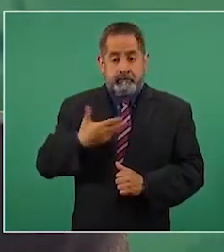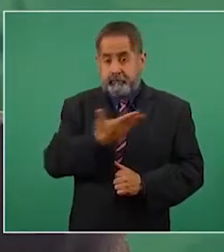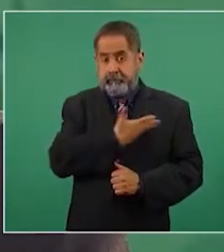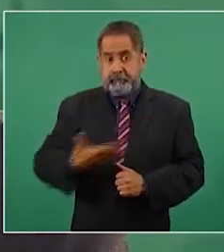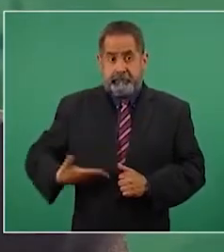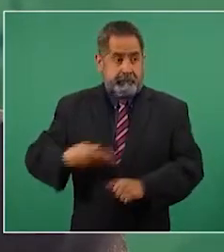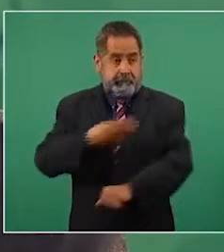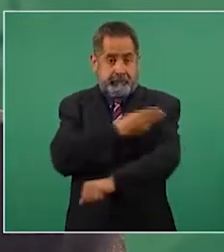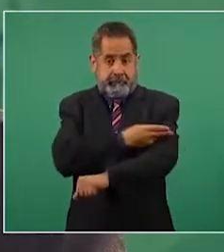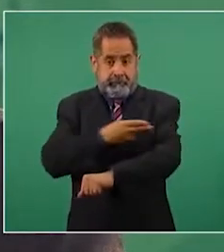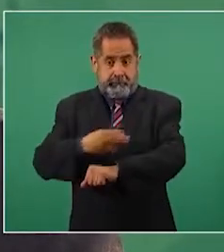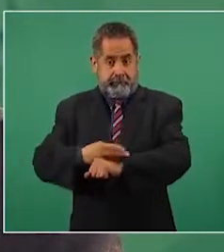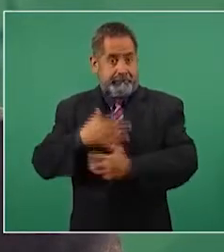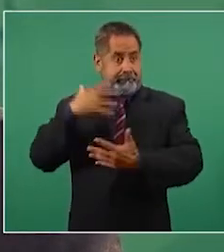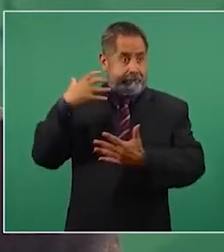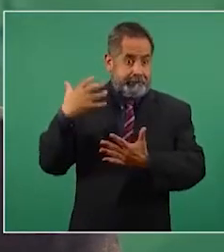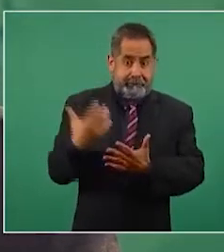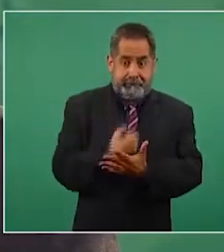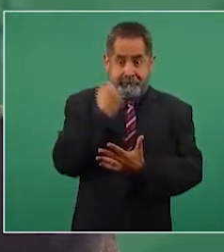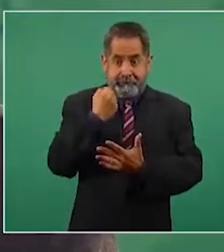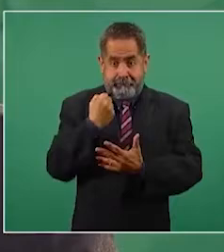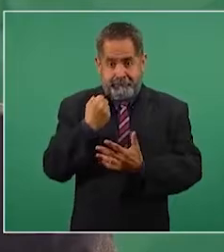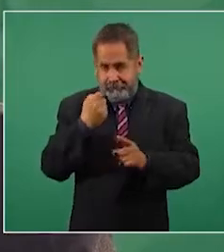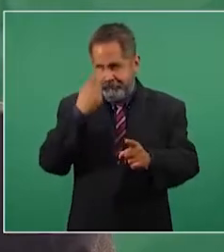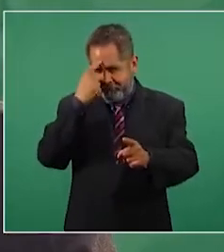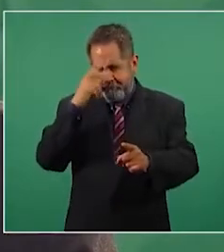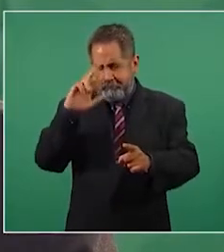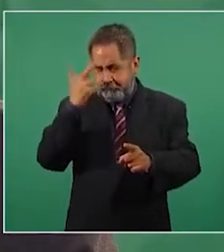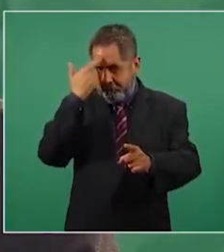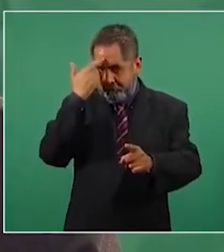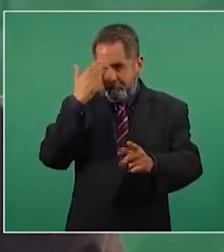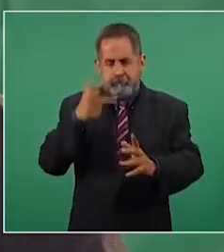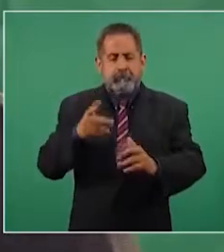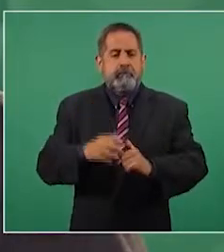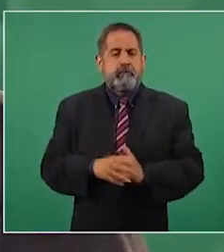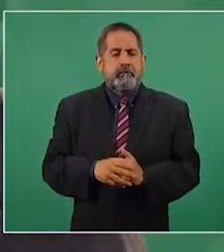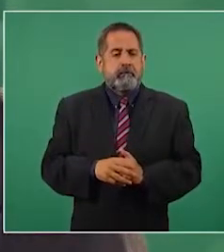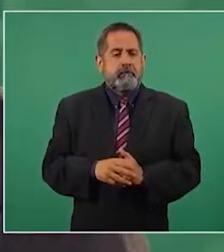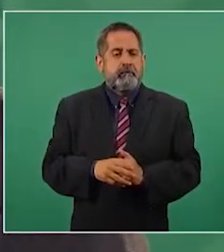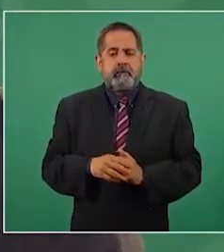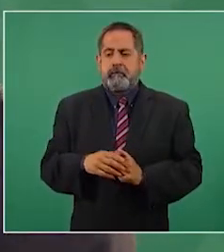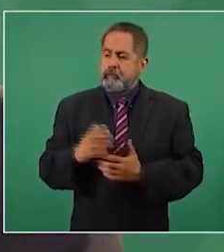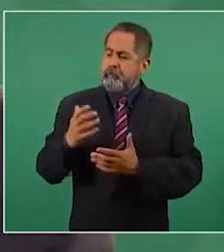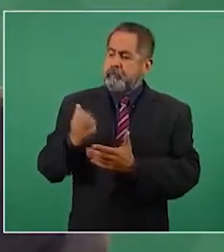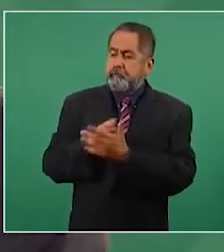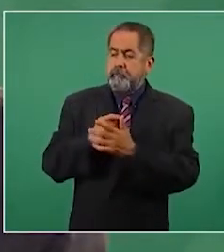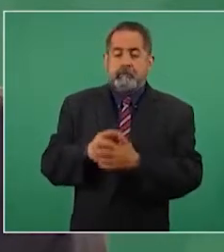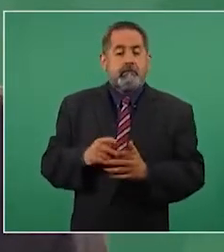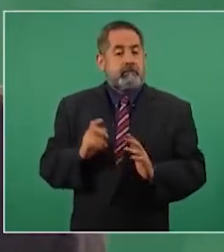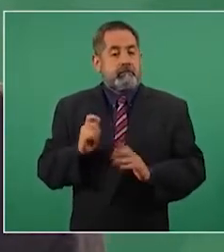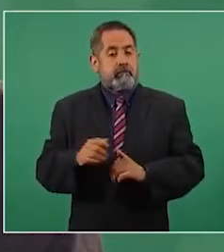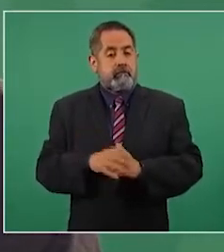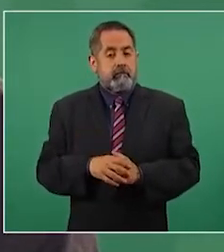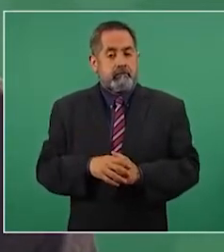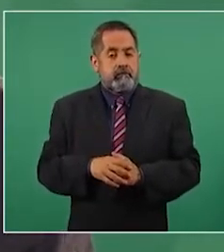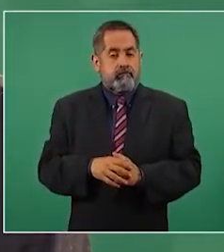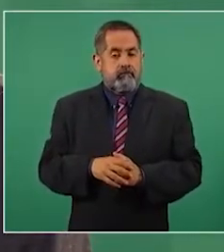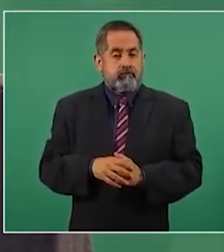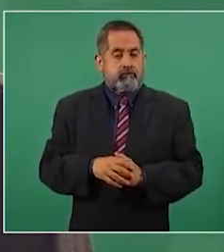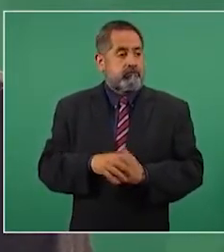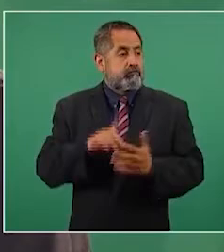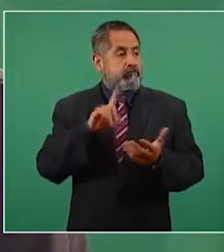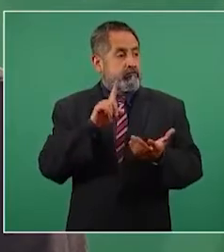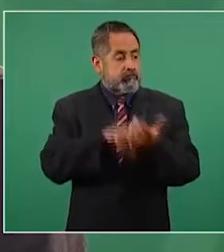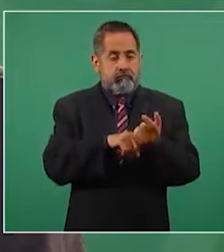están todavía intactas las estructuras